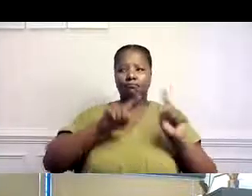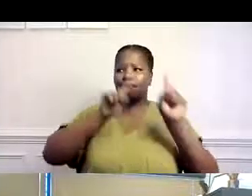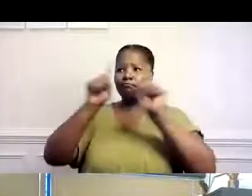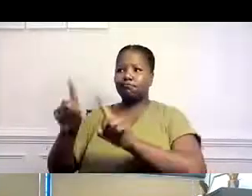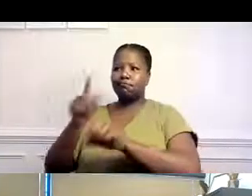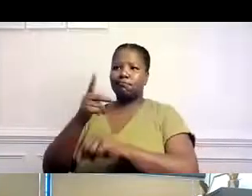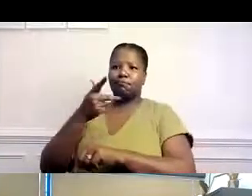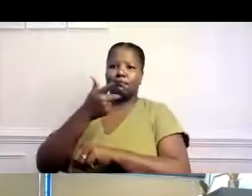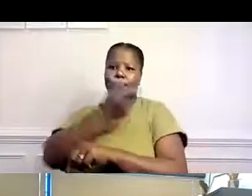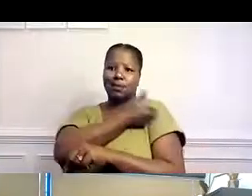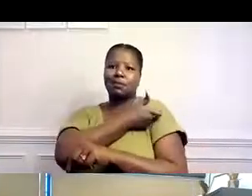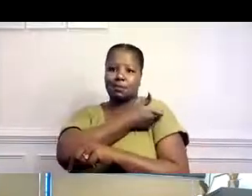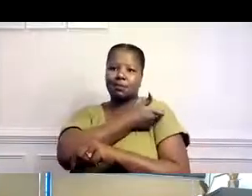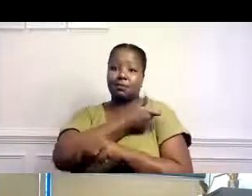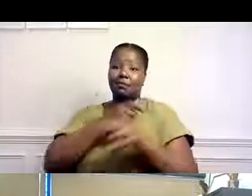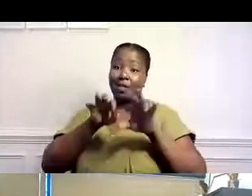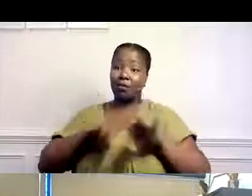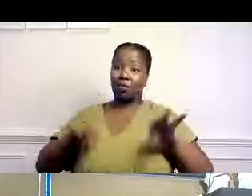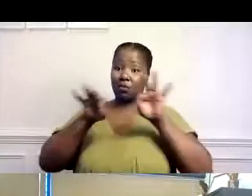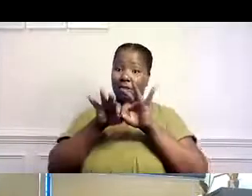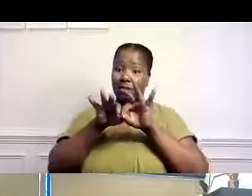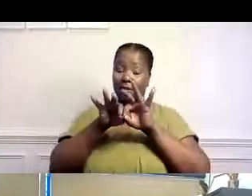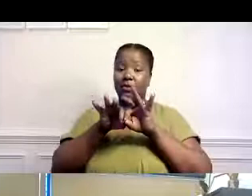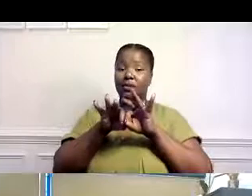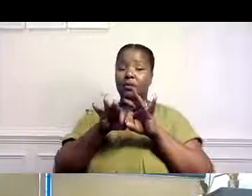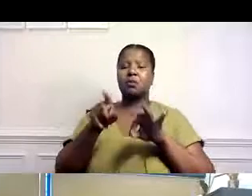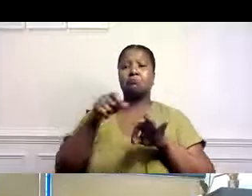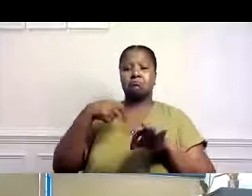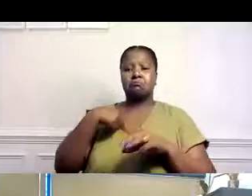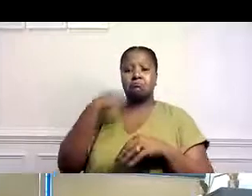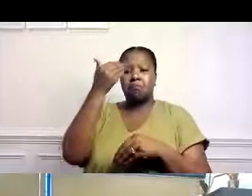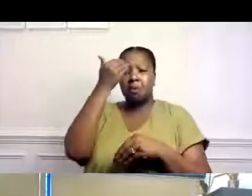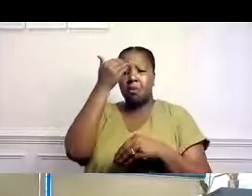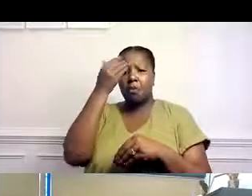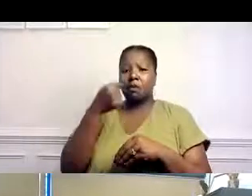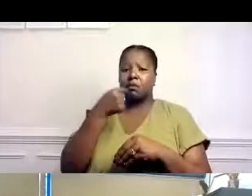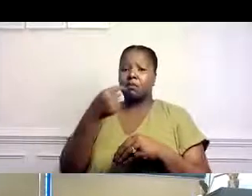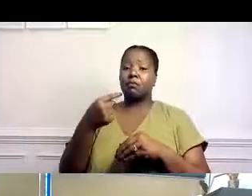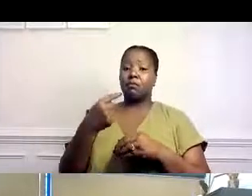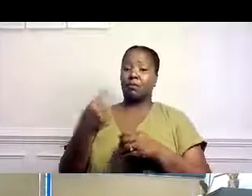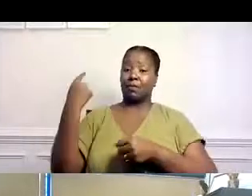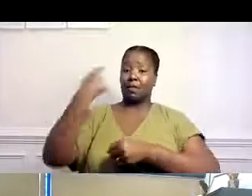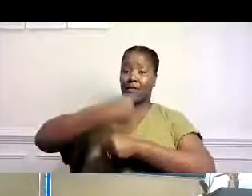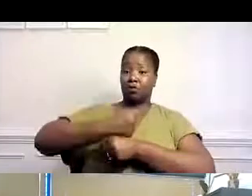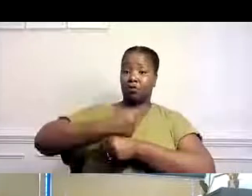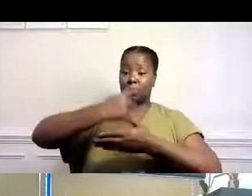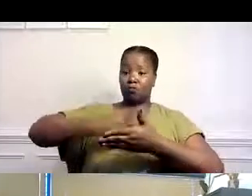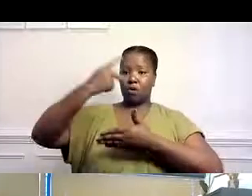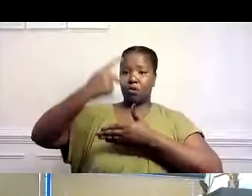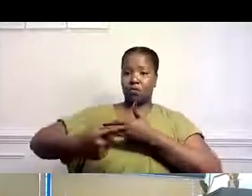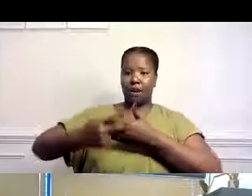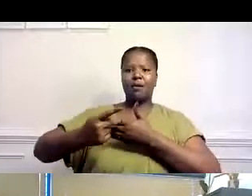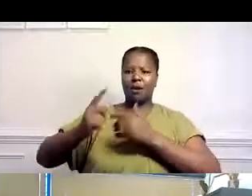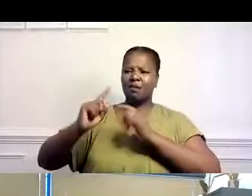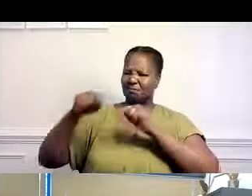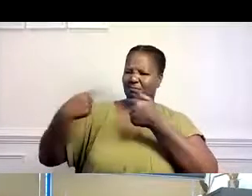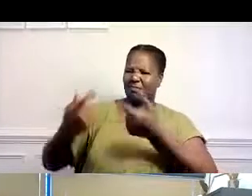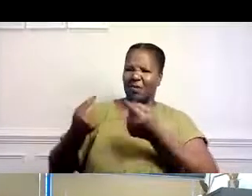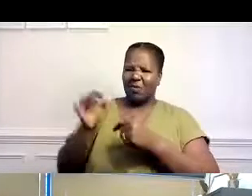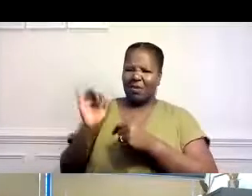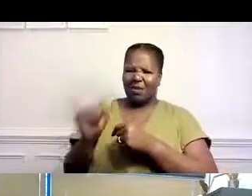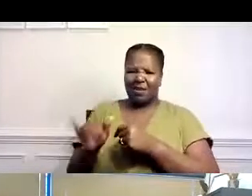con otros, desarrollar un plan para vacunarse. Y eso lo recomiendo. Claro, muchos de sus programas de día